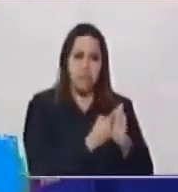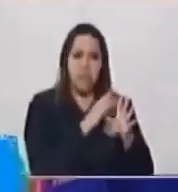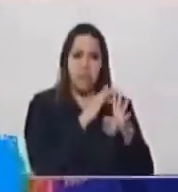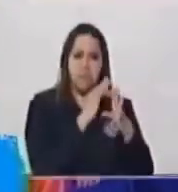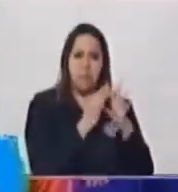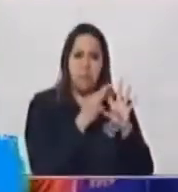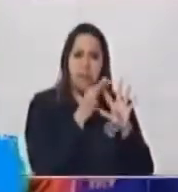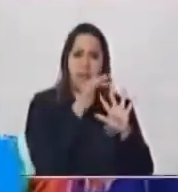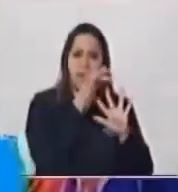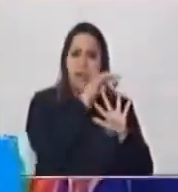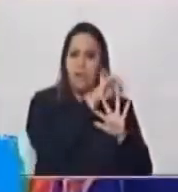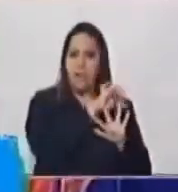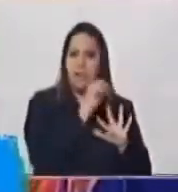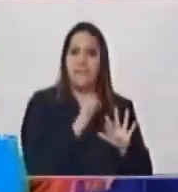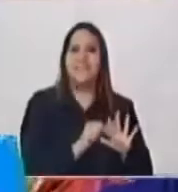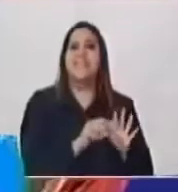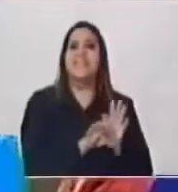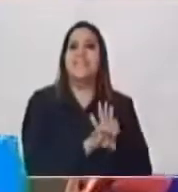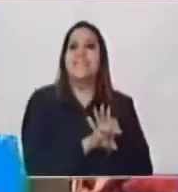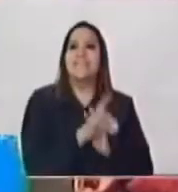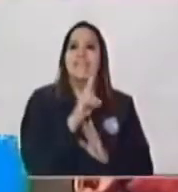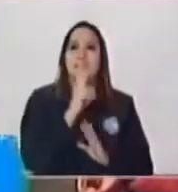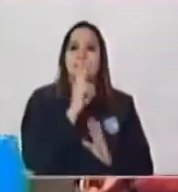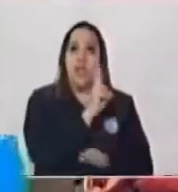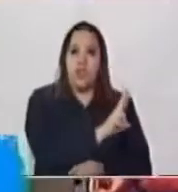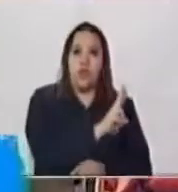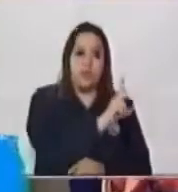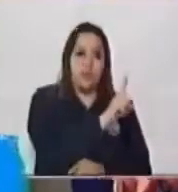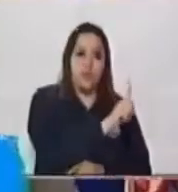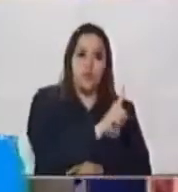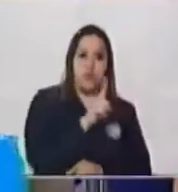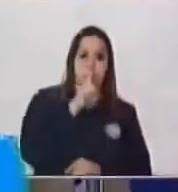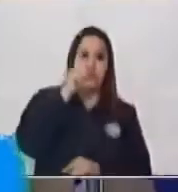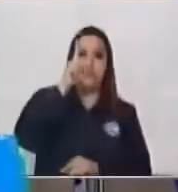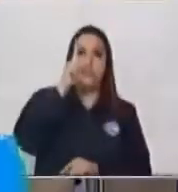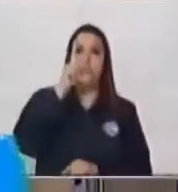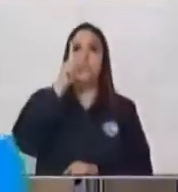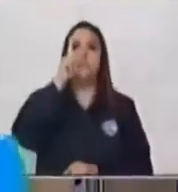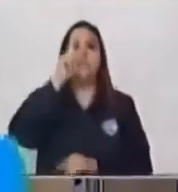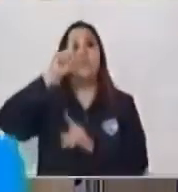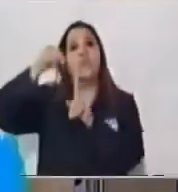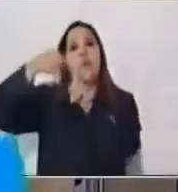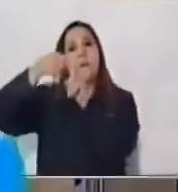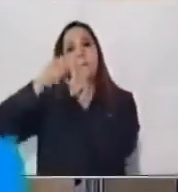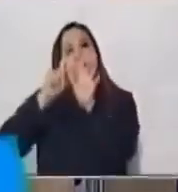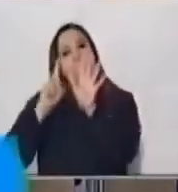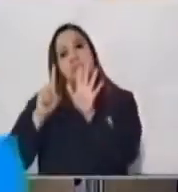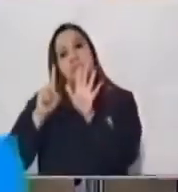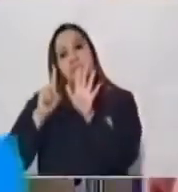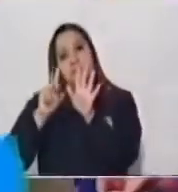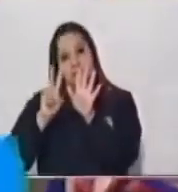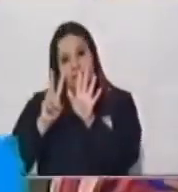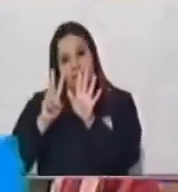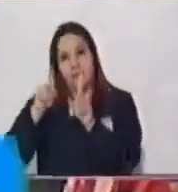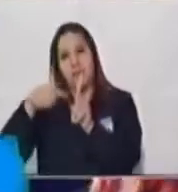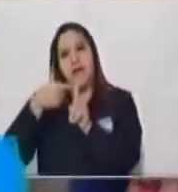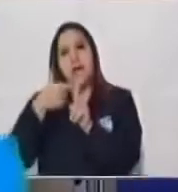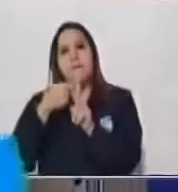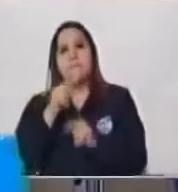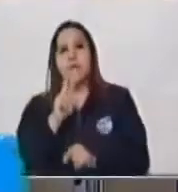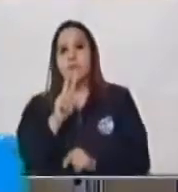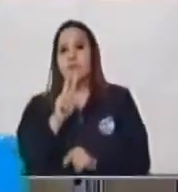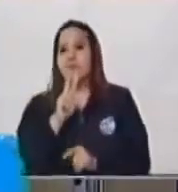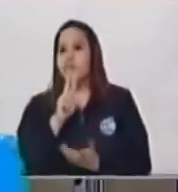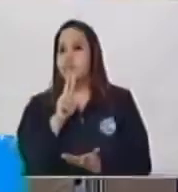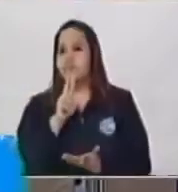Coloco 2 Y llevo 1 1 más 6 ¿Cuánto es? 7 7 7 más 2